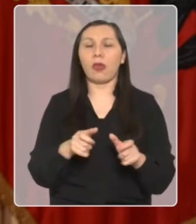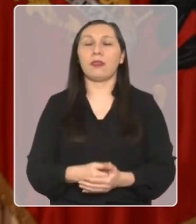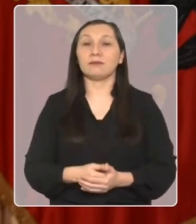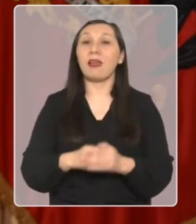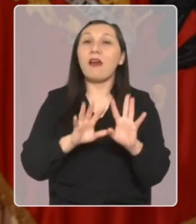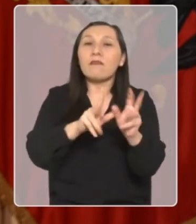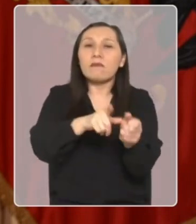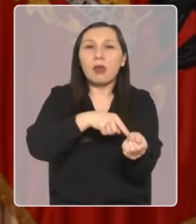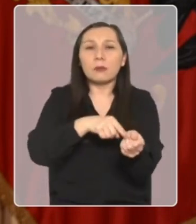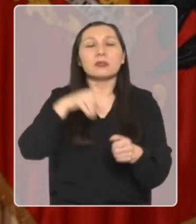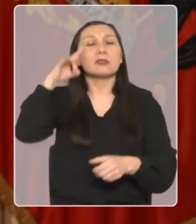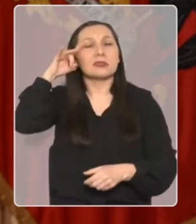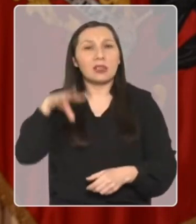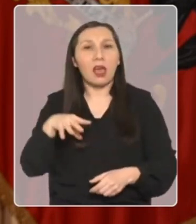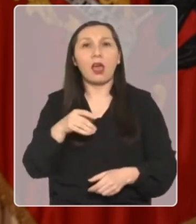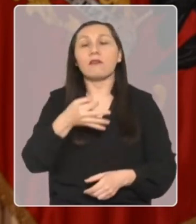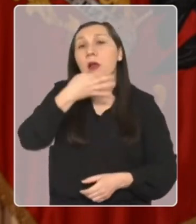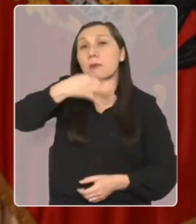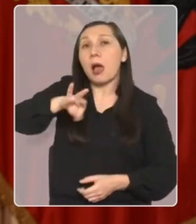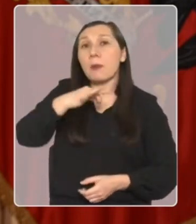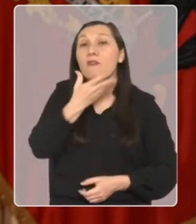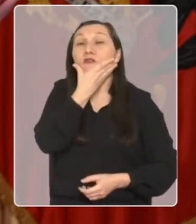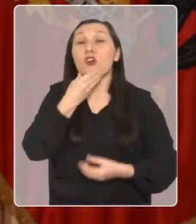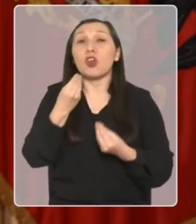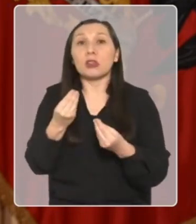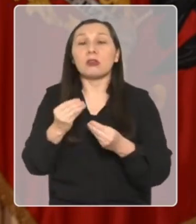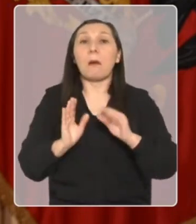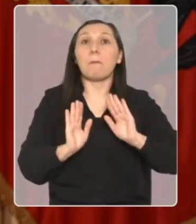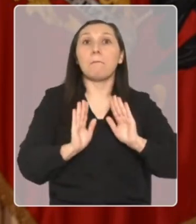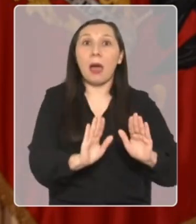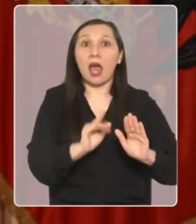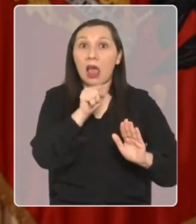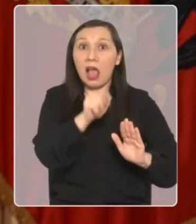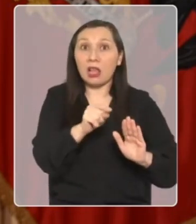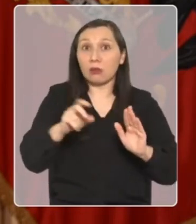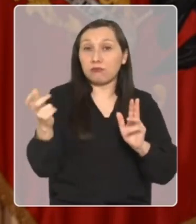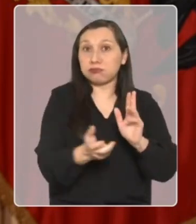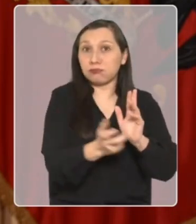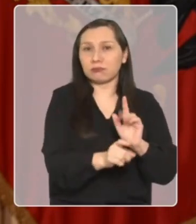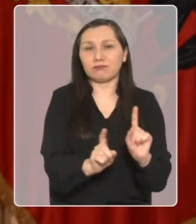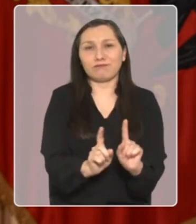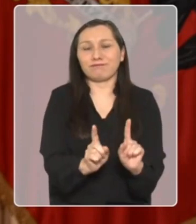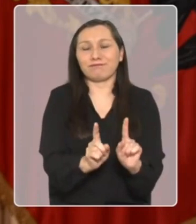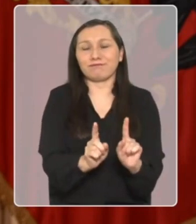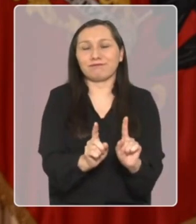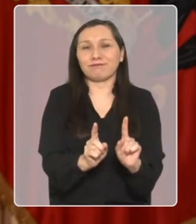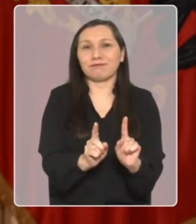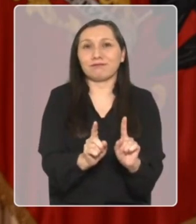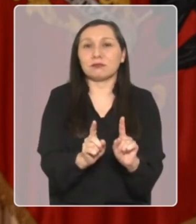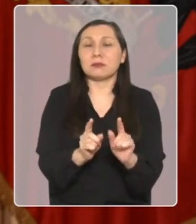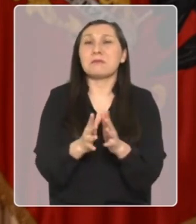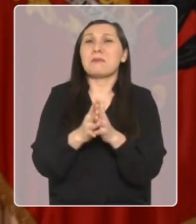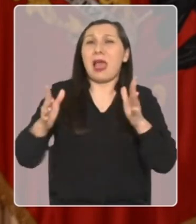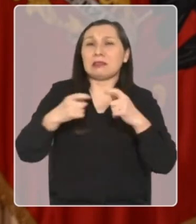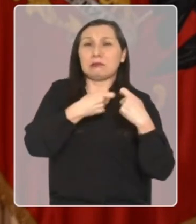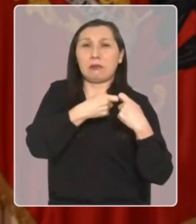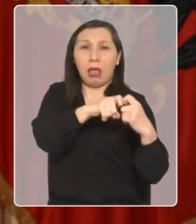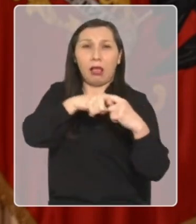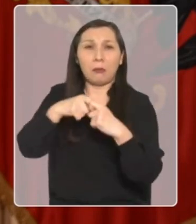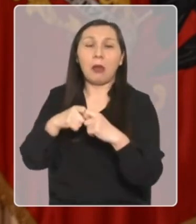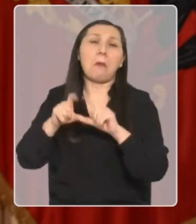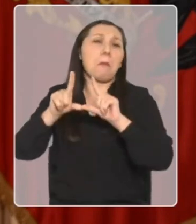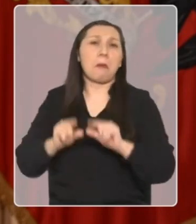Las familias saben que las frases altisonantes no detienen a los delincuentes y que entre más peleas,